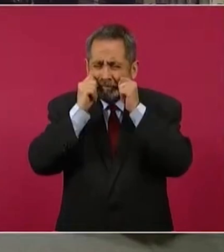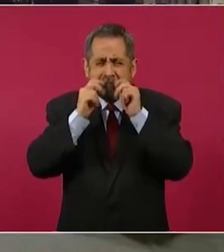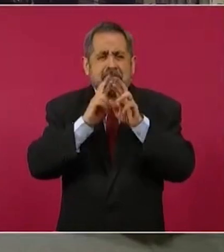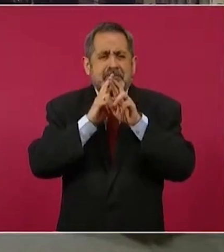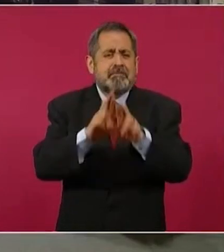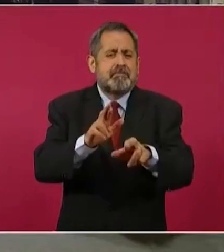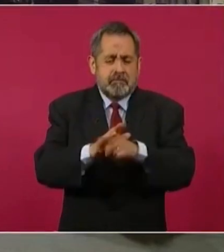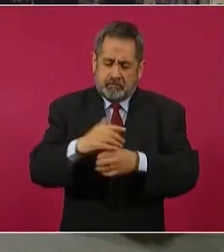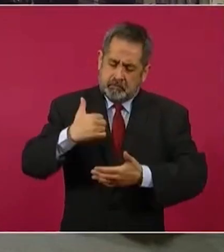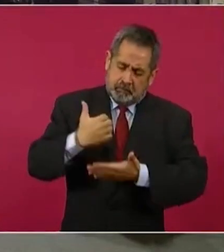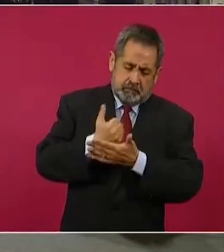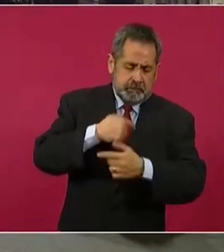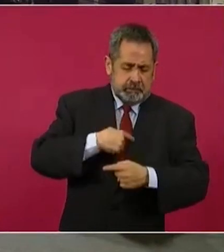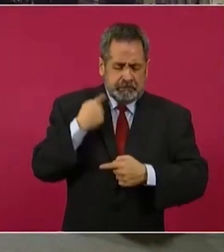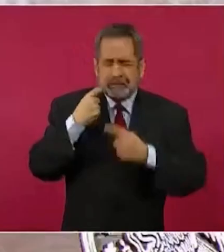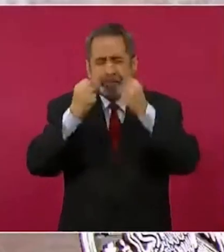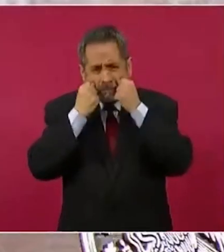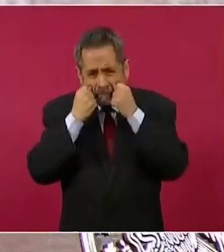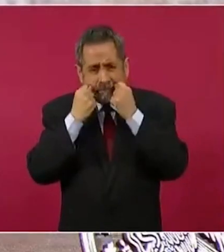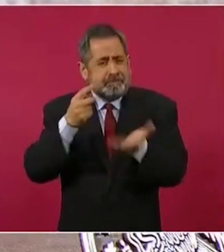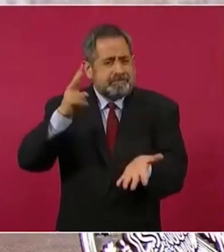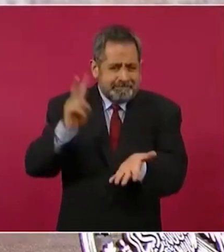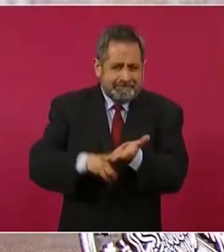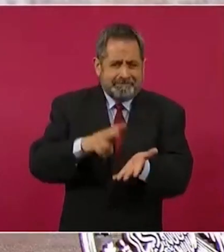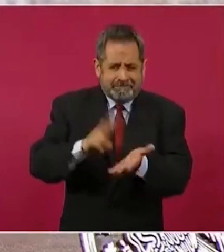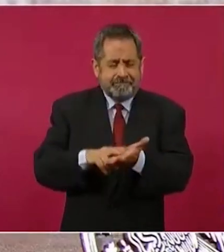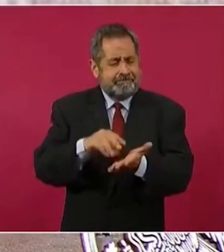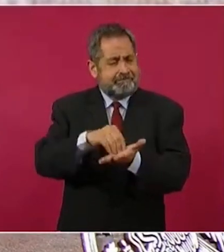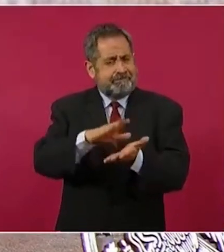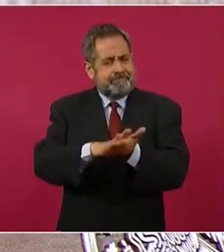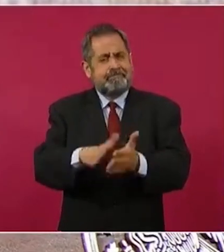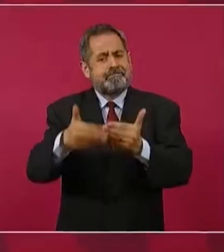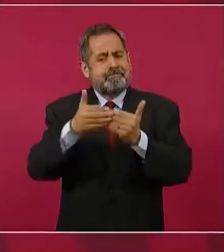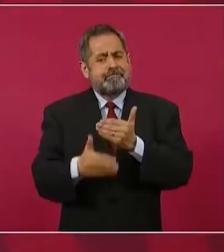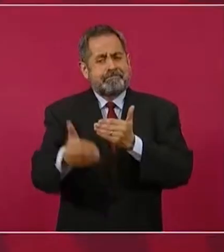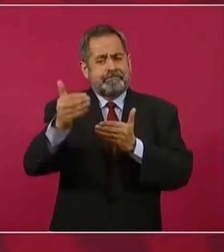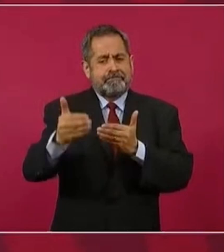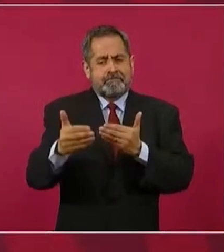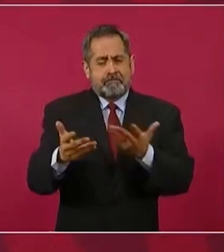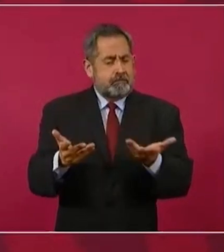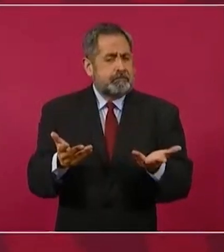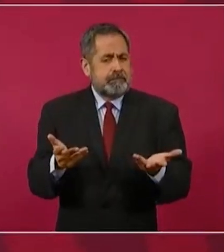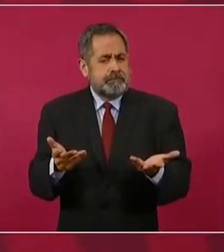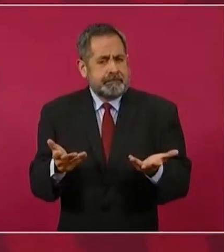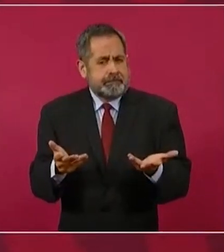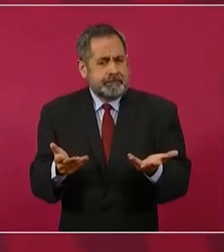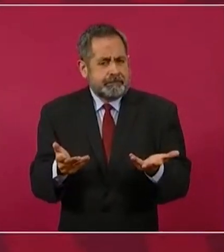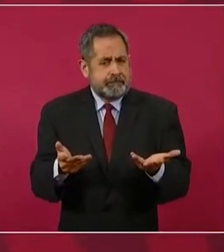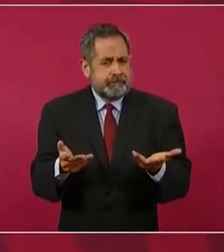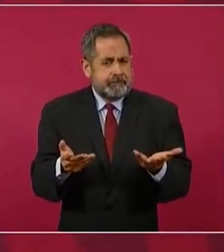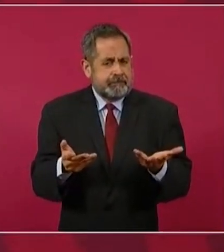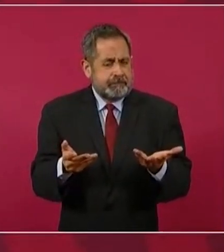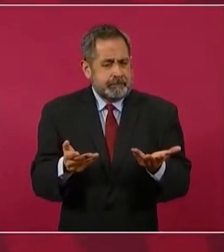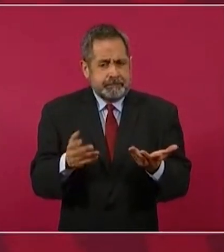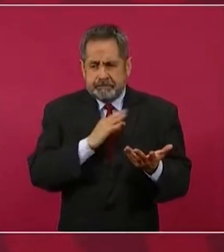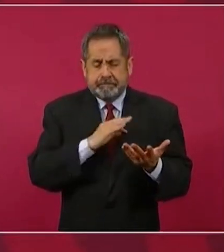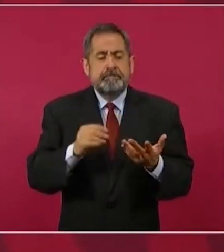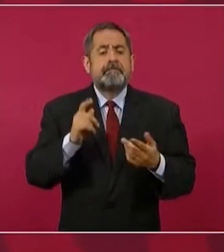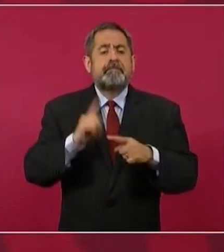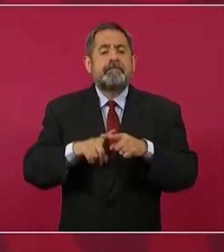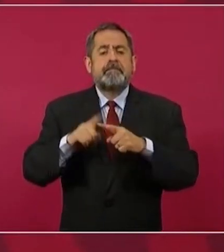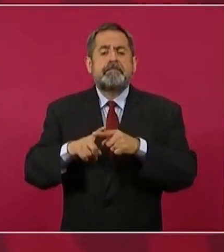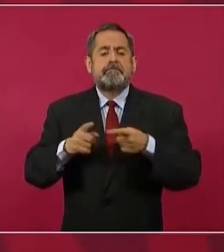porque le da el poder